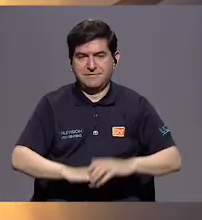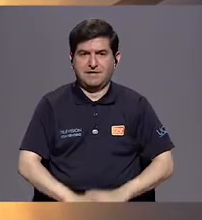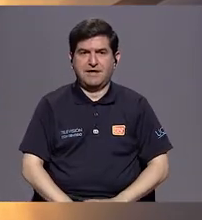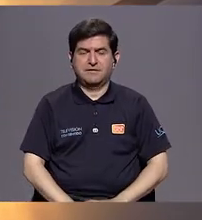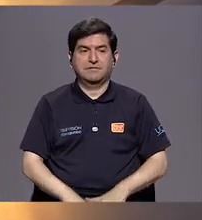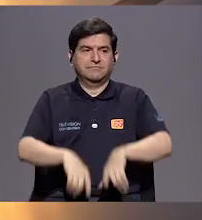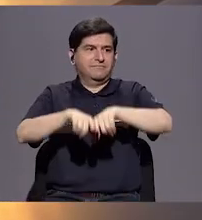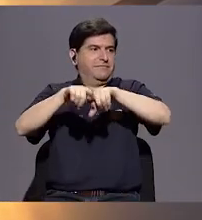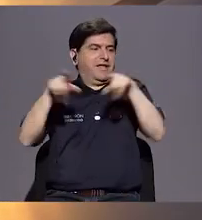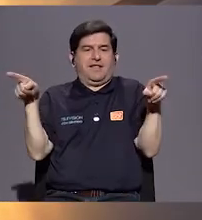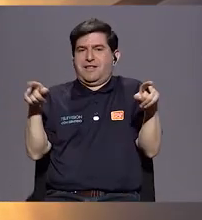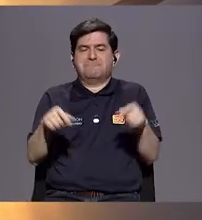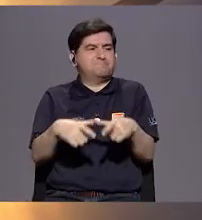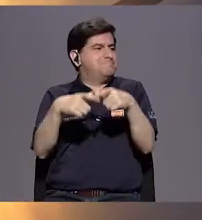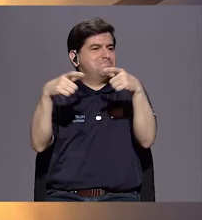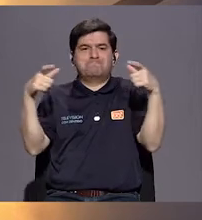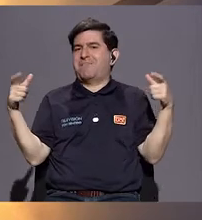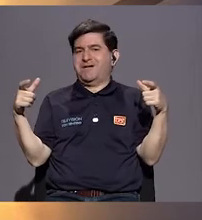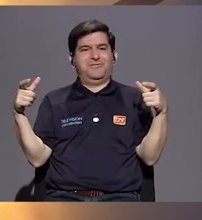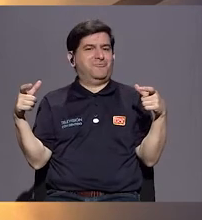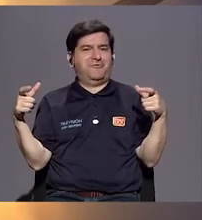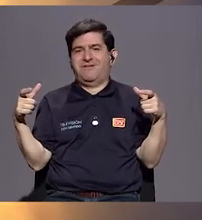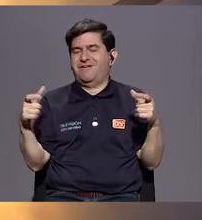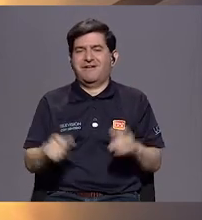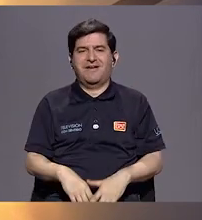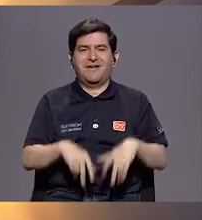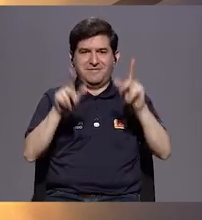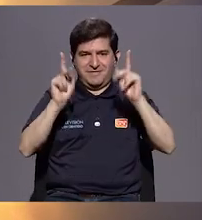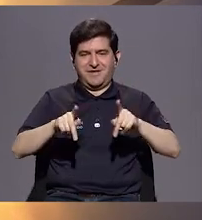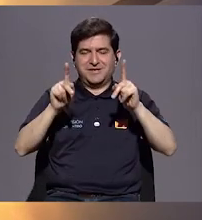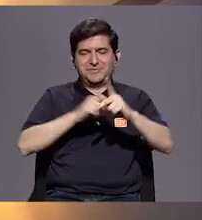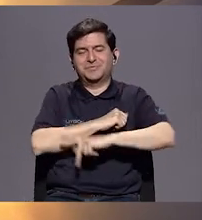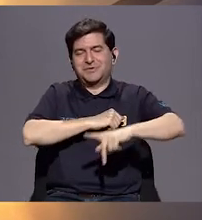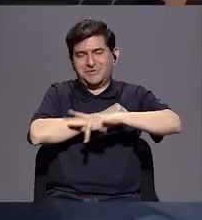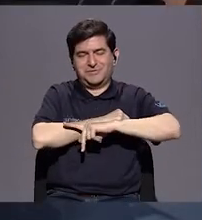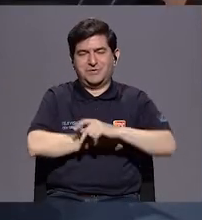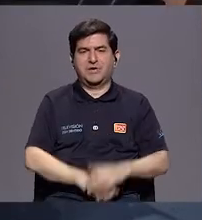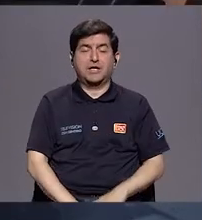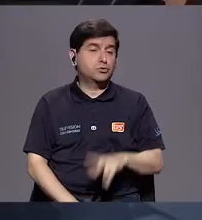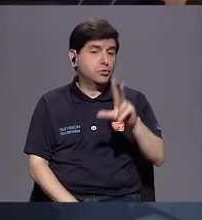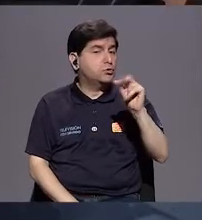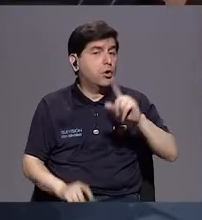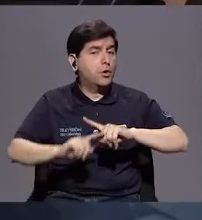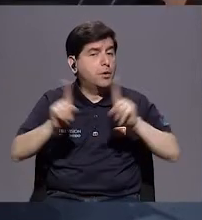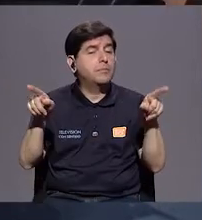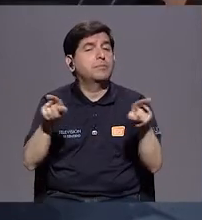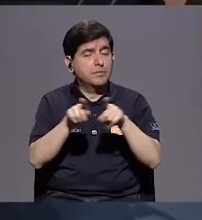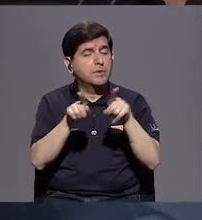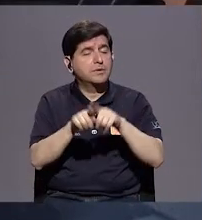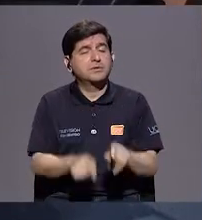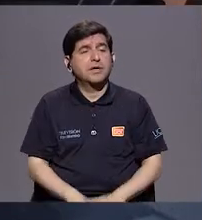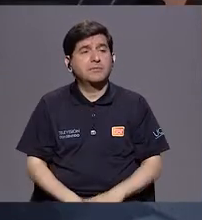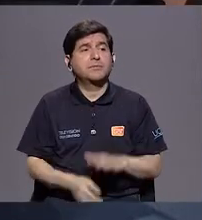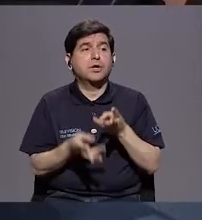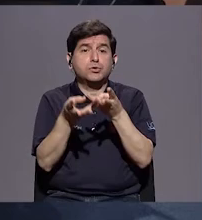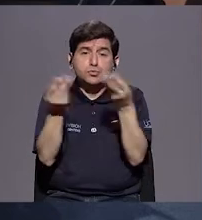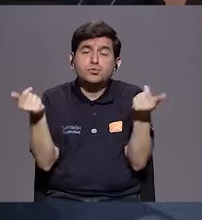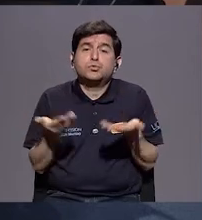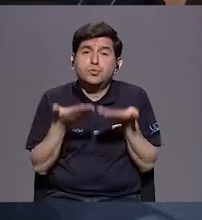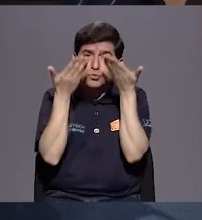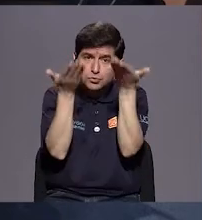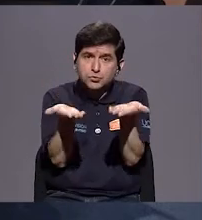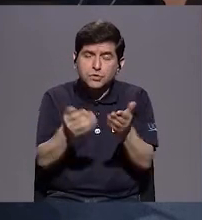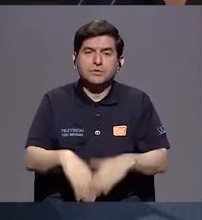que tampoco es para la mayoría de los habitantes de este país. No, pero viene a darle alguna solución